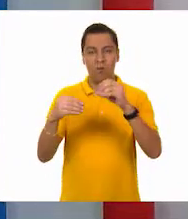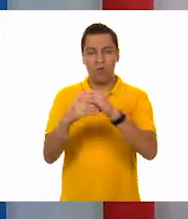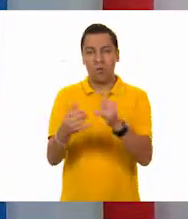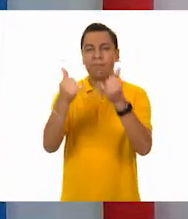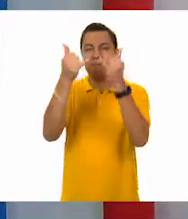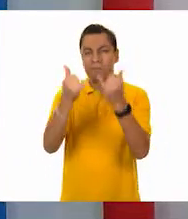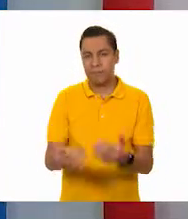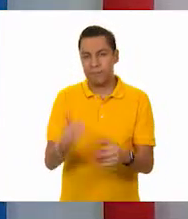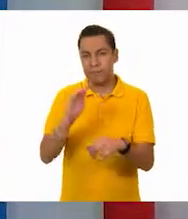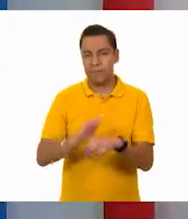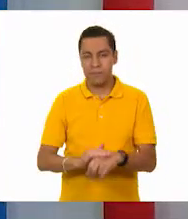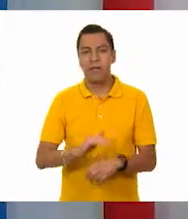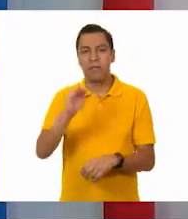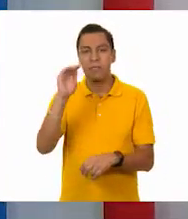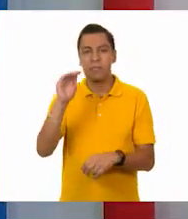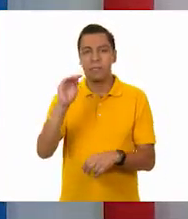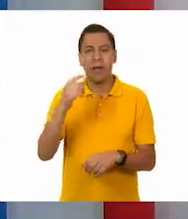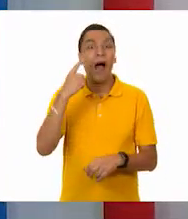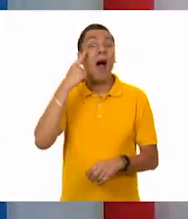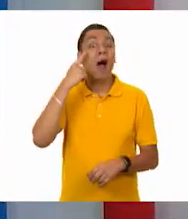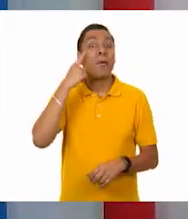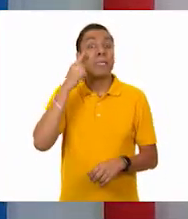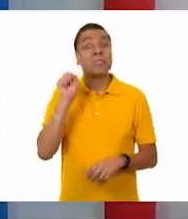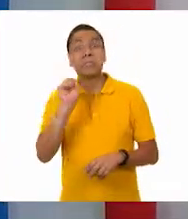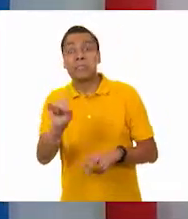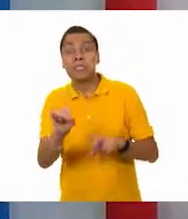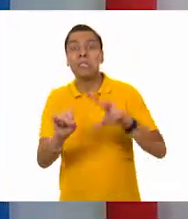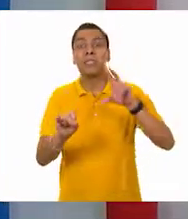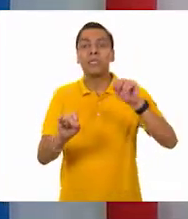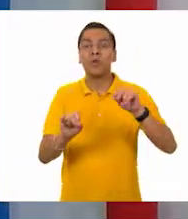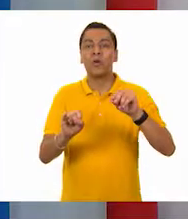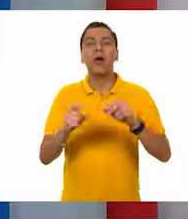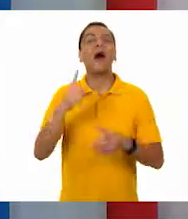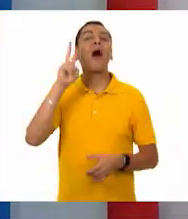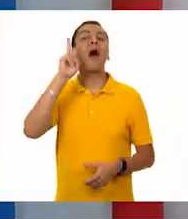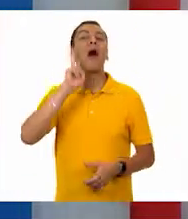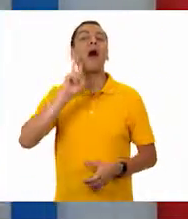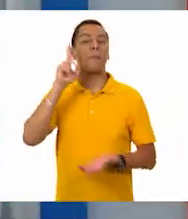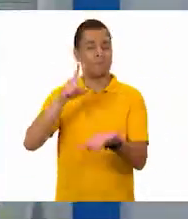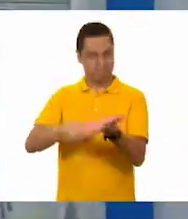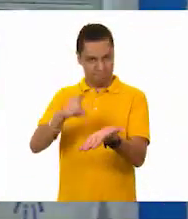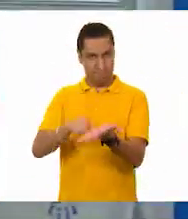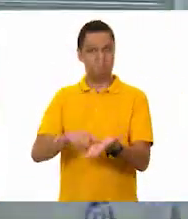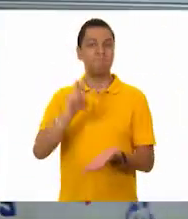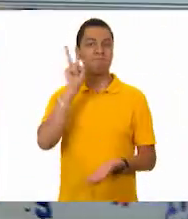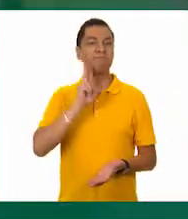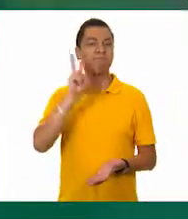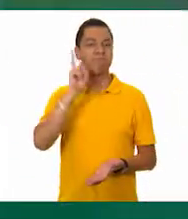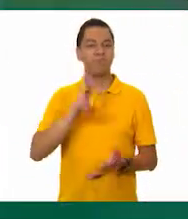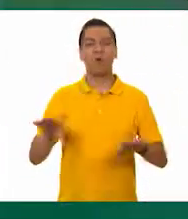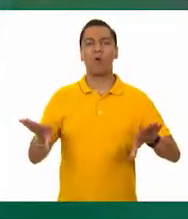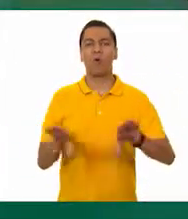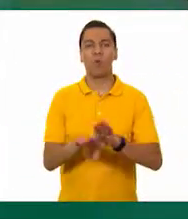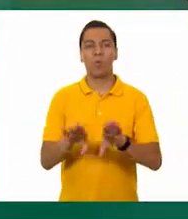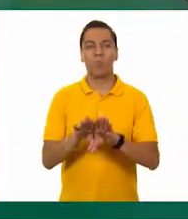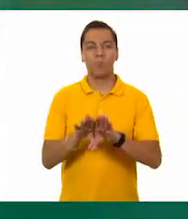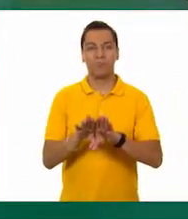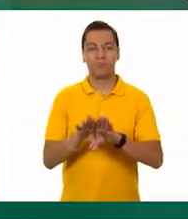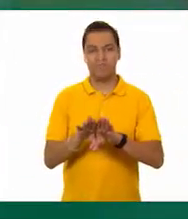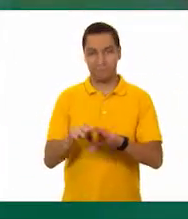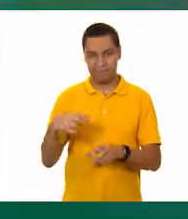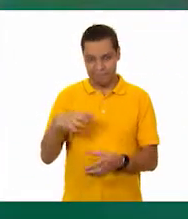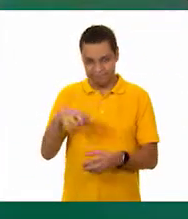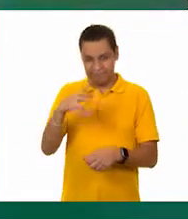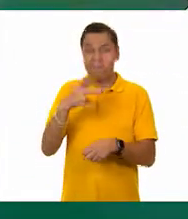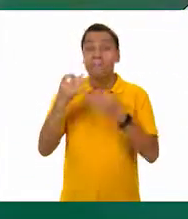es la más liviana. Es hora de comprobarlo. ¿Lo vamos a comprobar? Exacto. ¿Y cómo lo haremos? Y mira, a yo aquí para comprobarlo te voy a